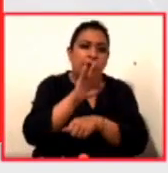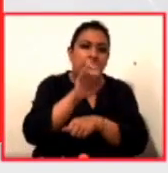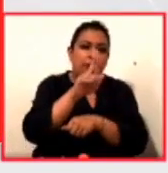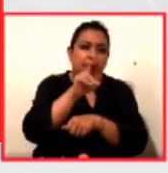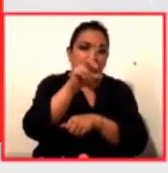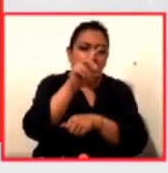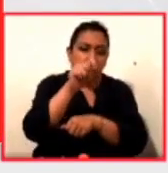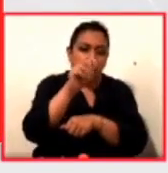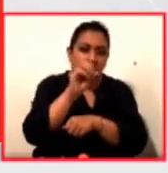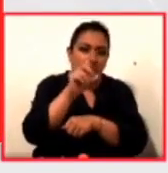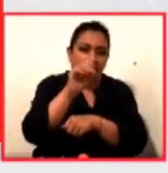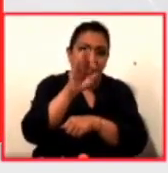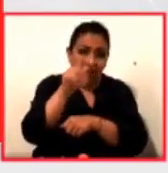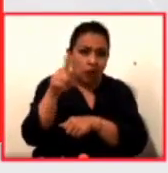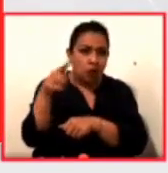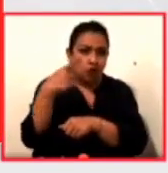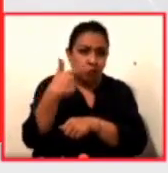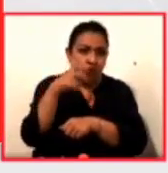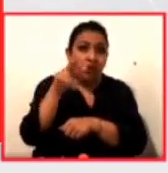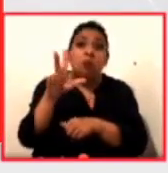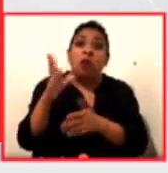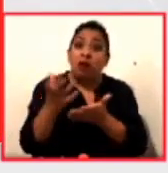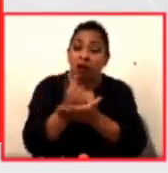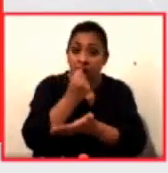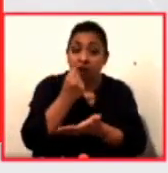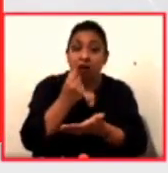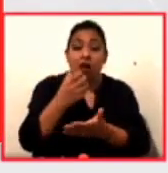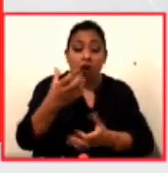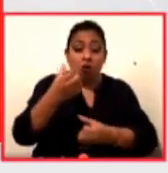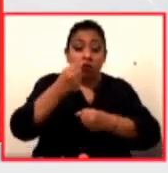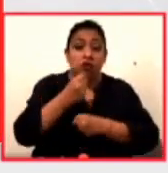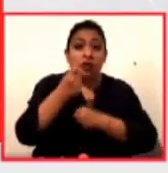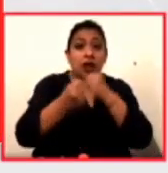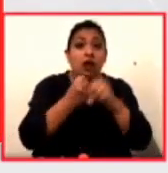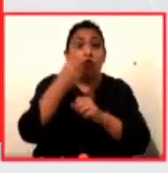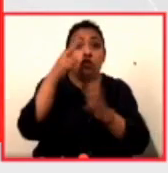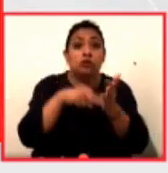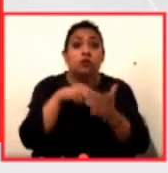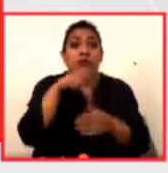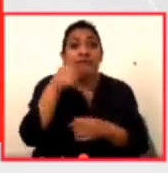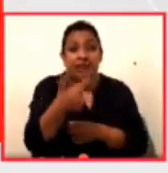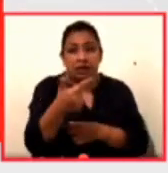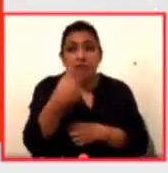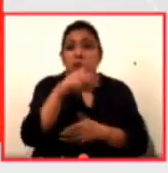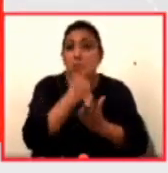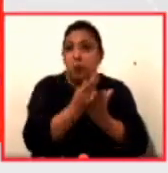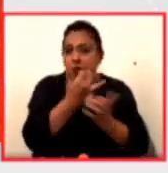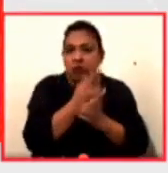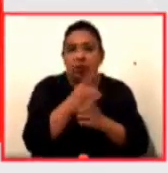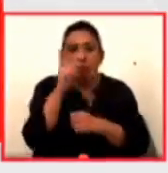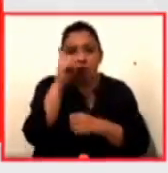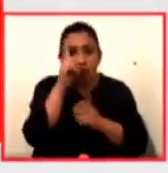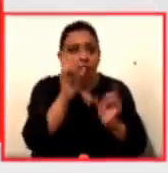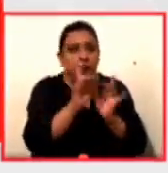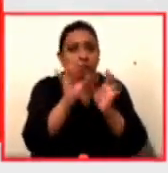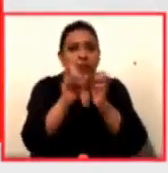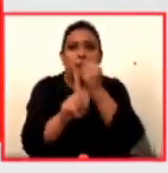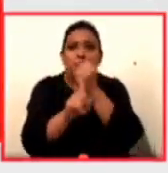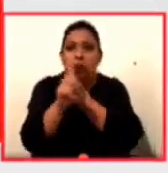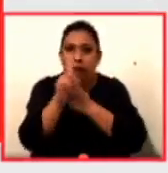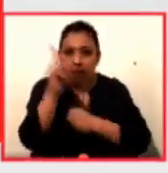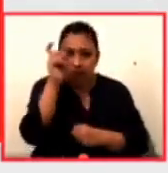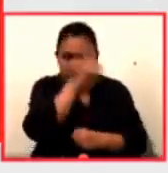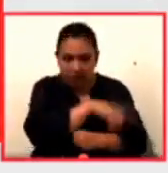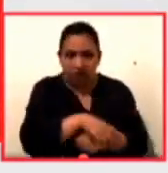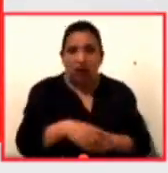trabajo por el cual ganaría un Oscar en 2007 claro que el proyecto tuvo múltiples complicaciones Yo me acuerdo de haberle dicho